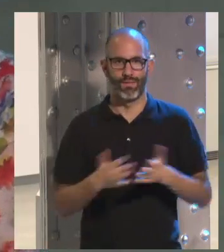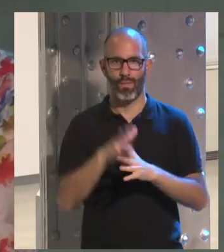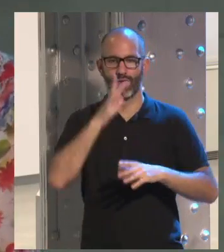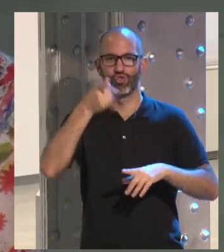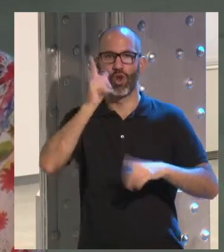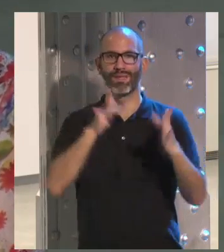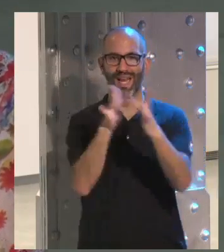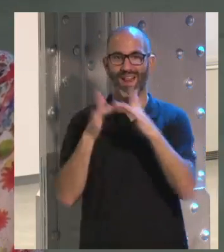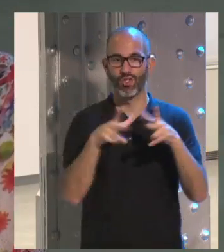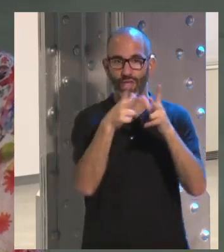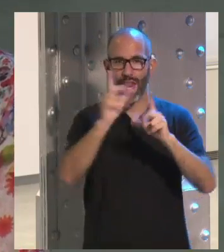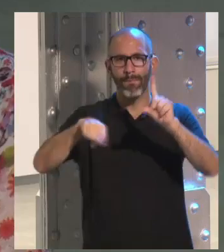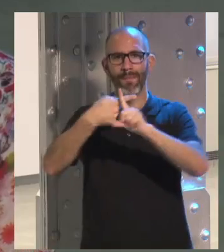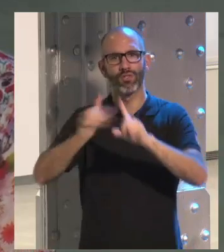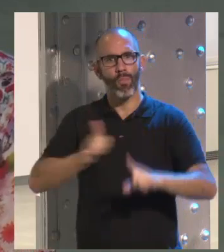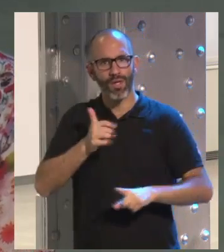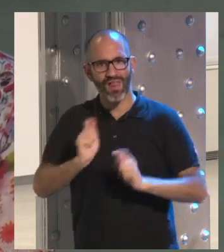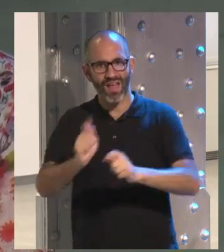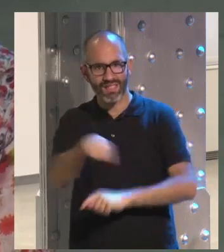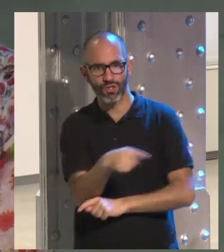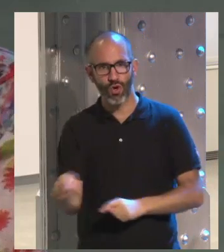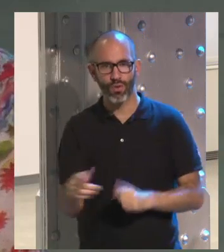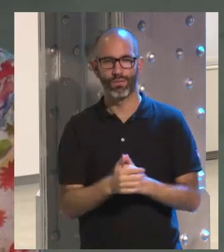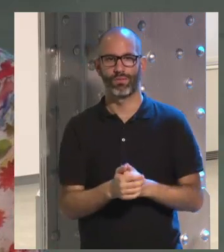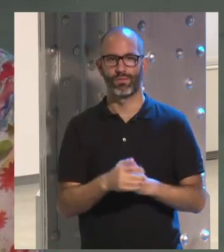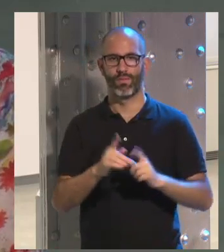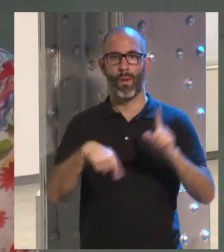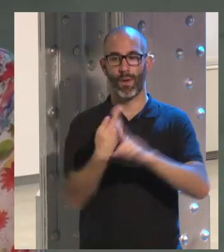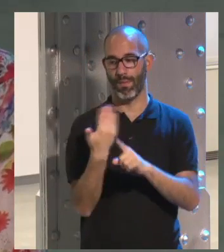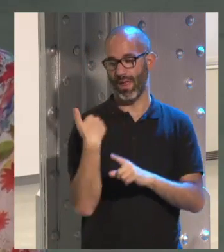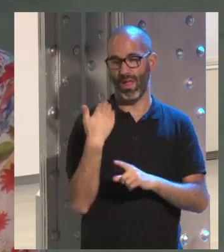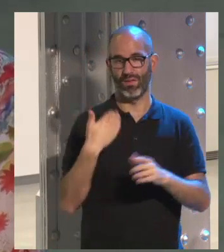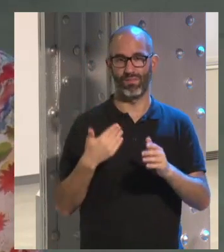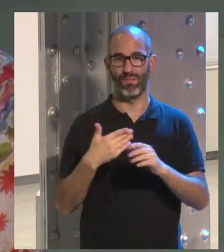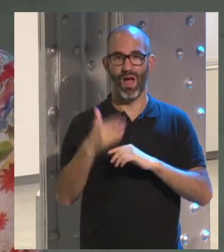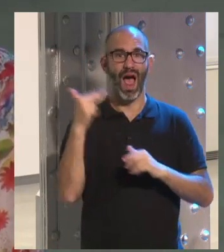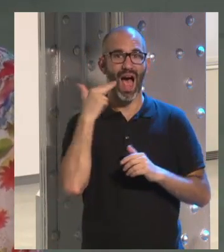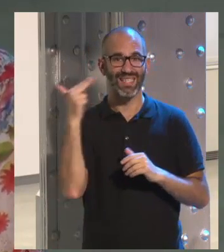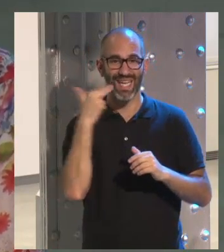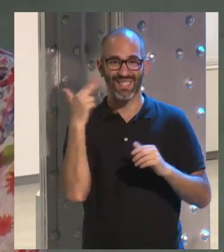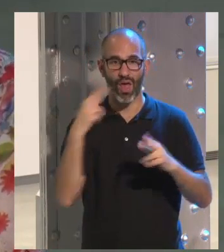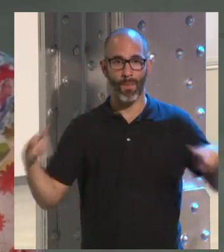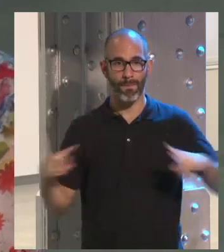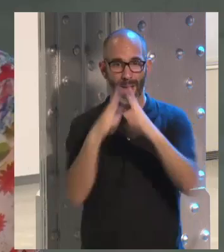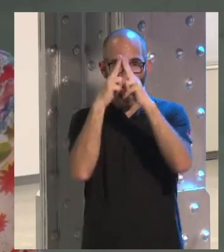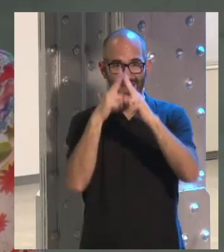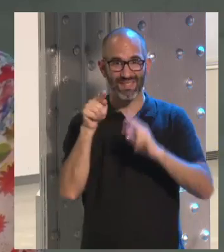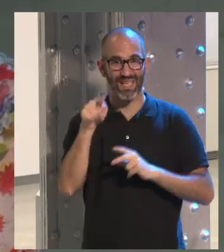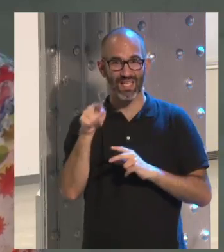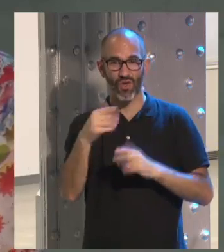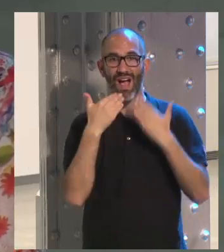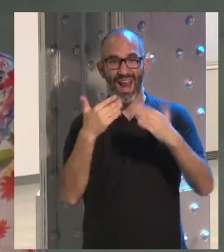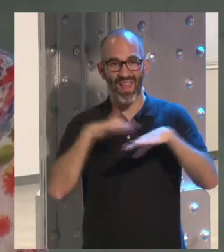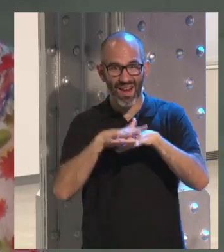las relaciones sociales que todos entendemos. Con los atentados de París, con la Sala Bataclan, las redes sociales se